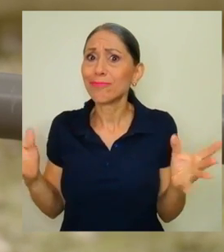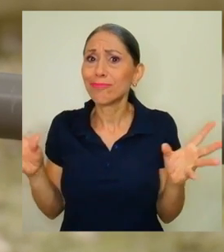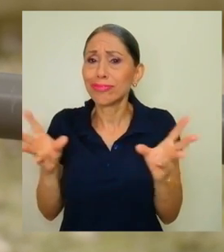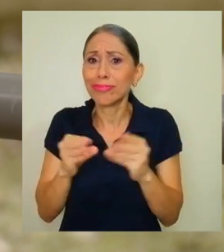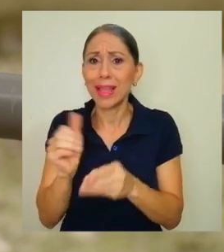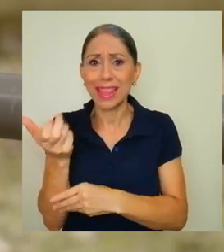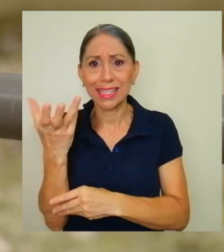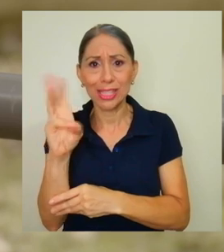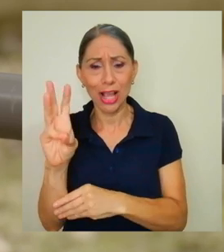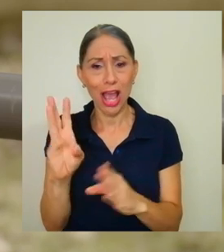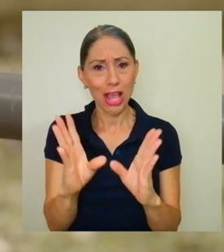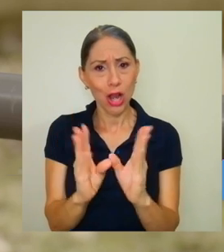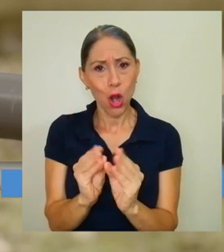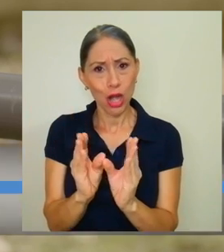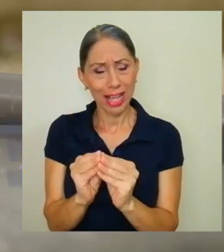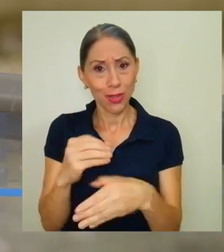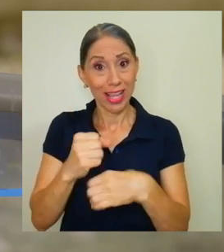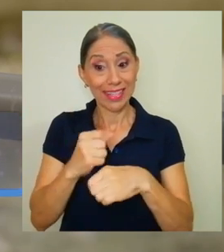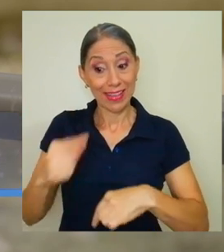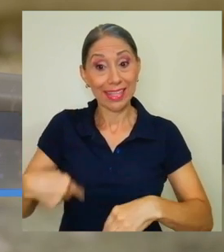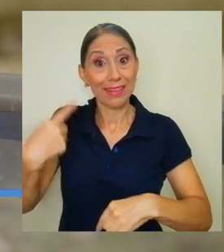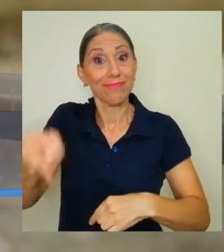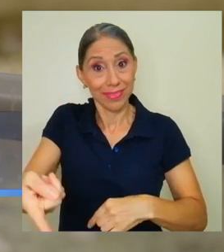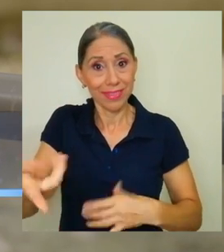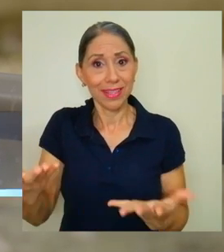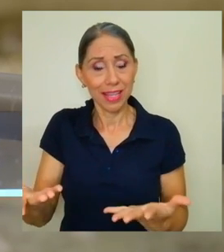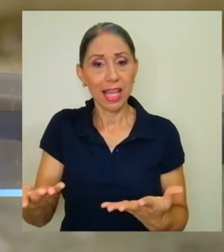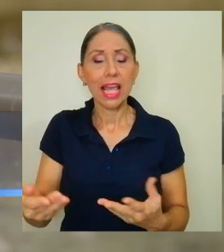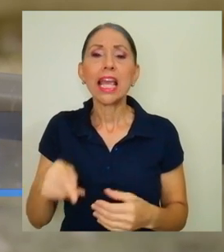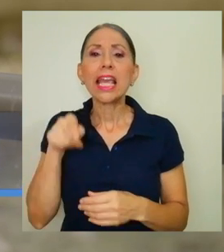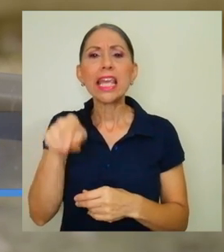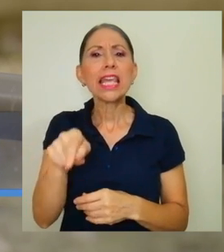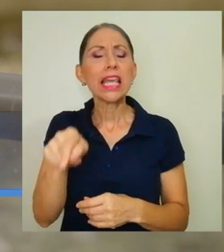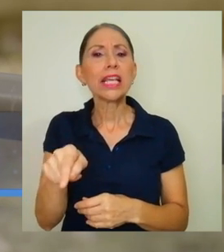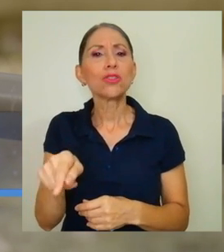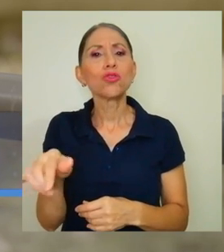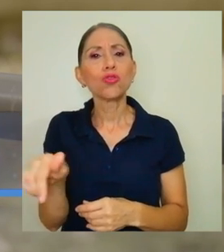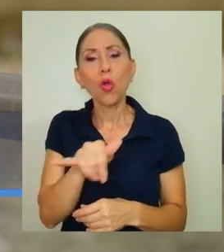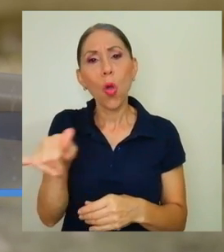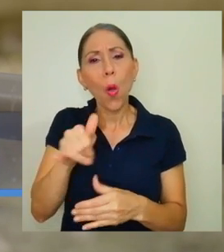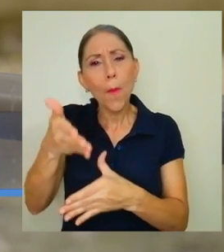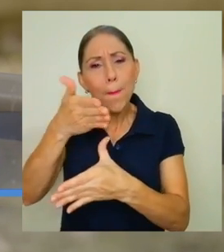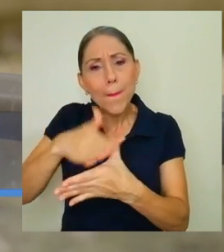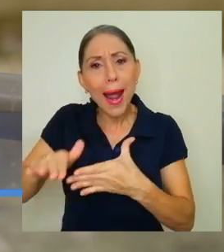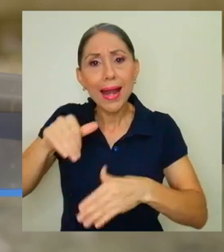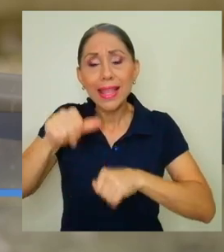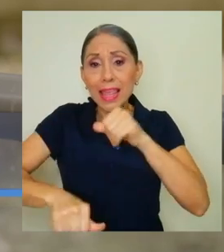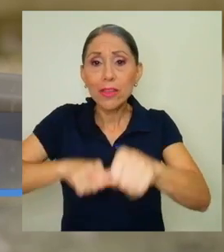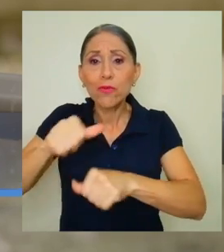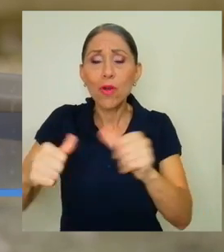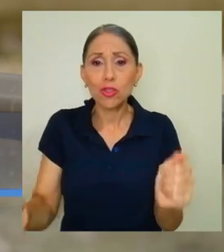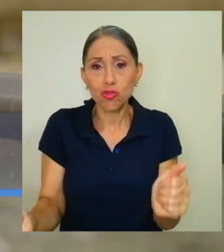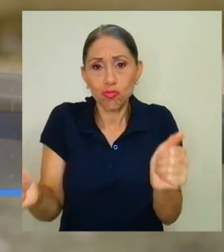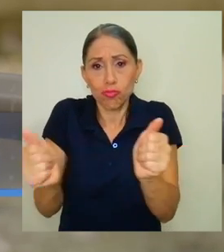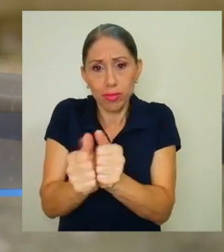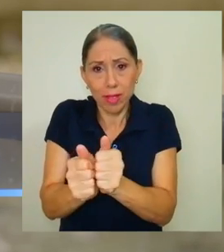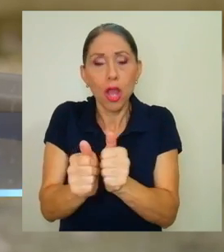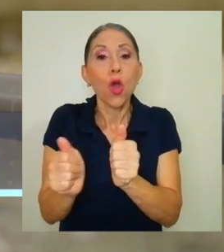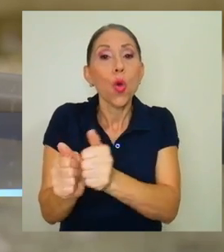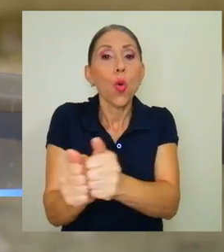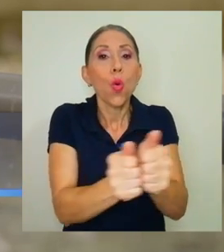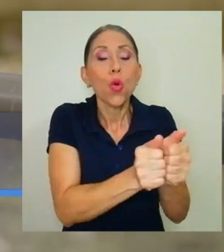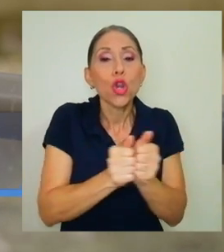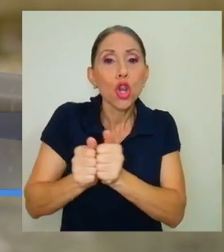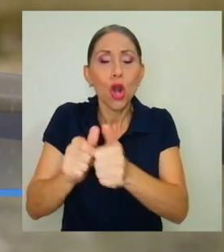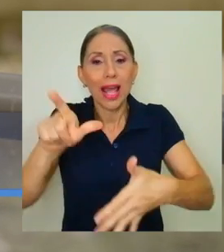Congreso que se va a llevar a cabo. Y surge como parte de los esfuerzos mancomunados de la Unión